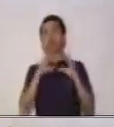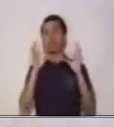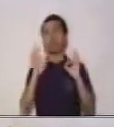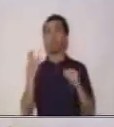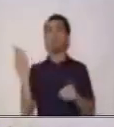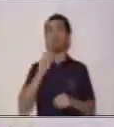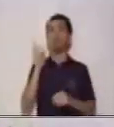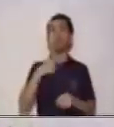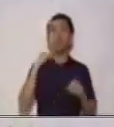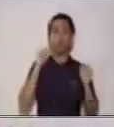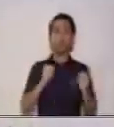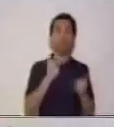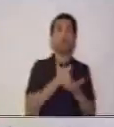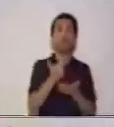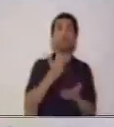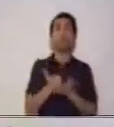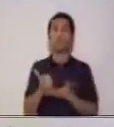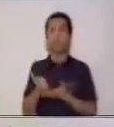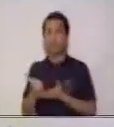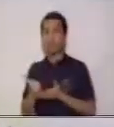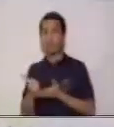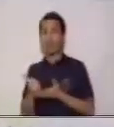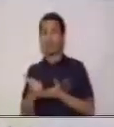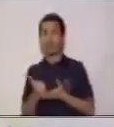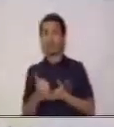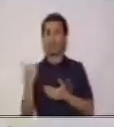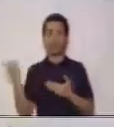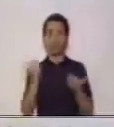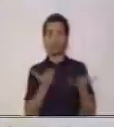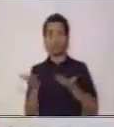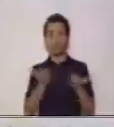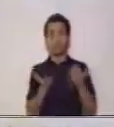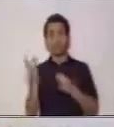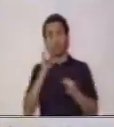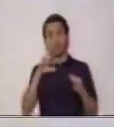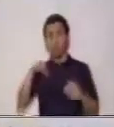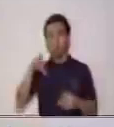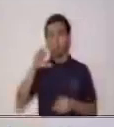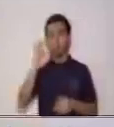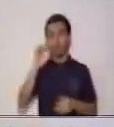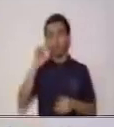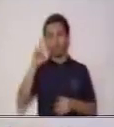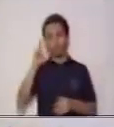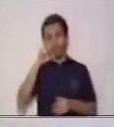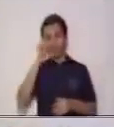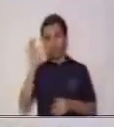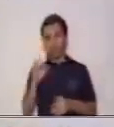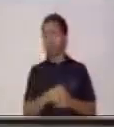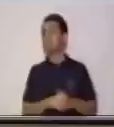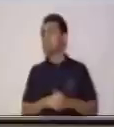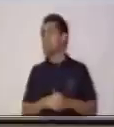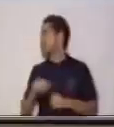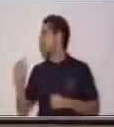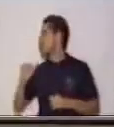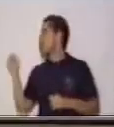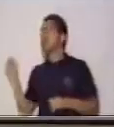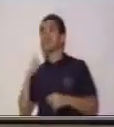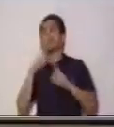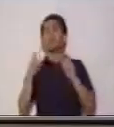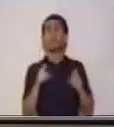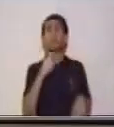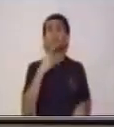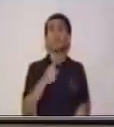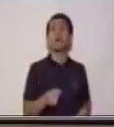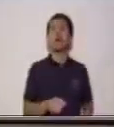podemos adquirir el producto o el servicio. ¿Sí? Al igual que la otra pregunta, ¿cuál es su precio?